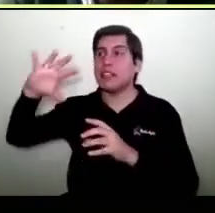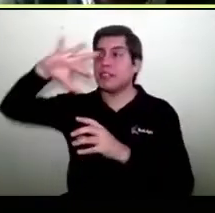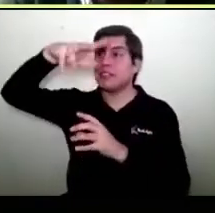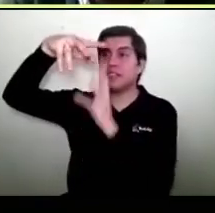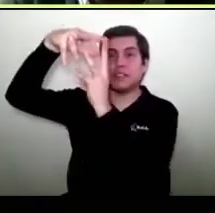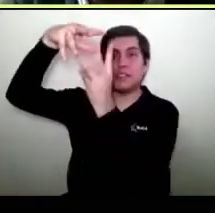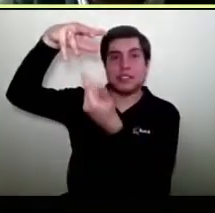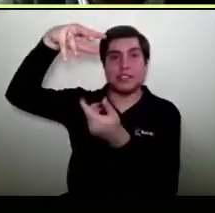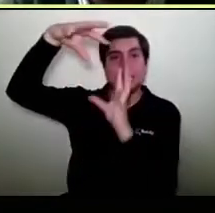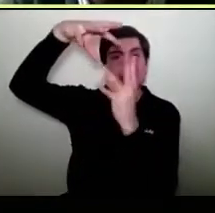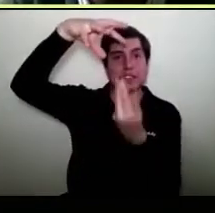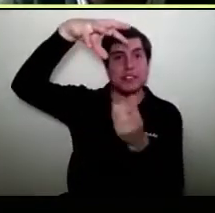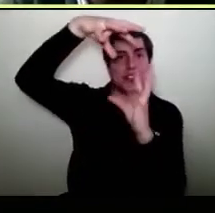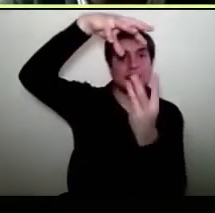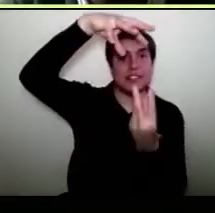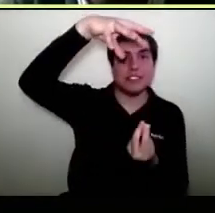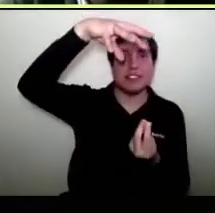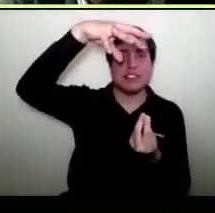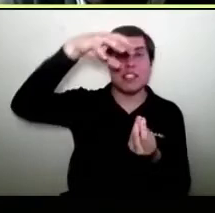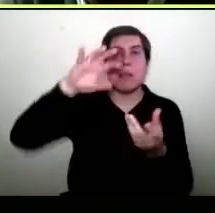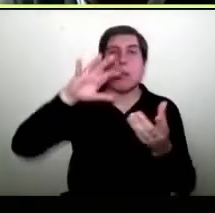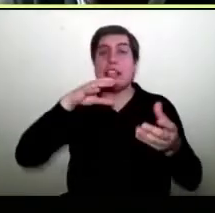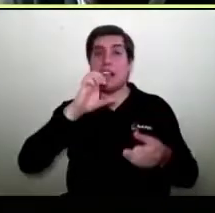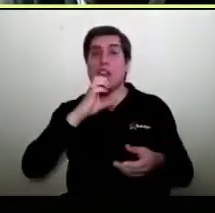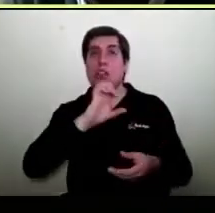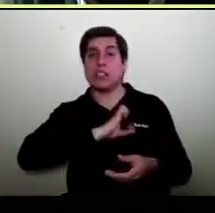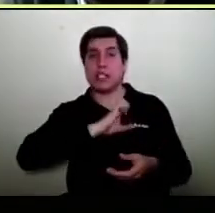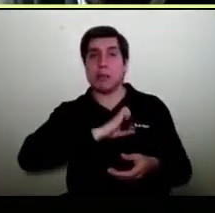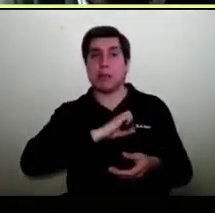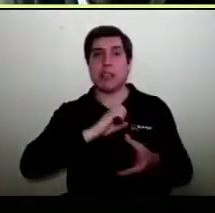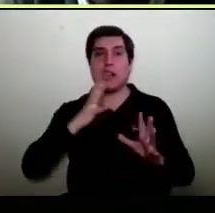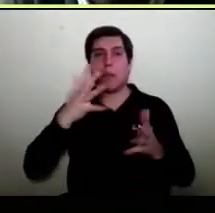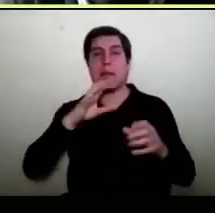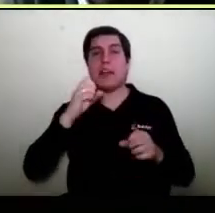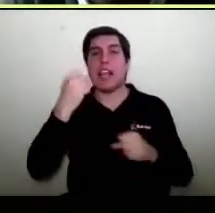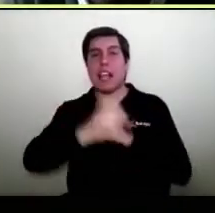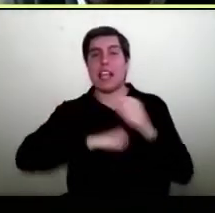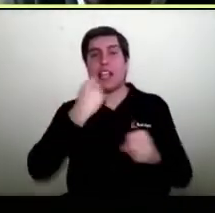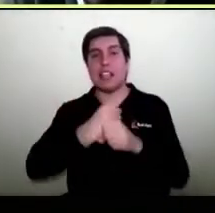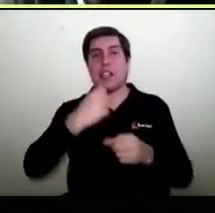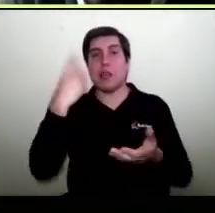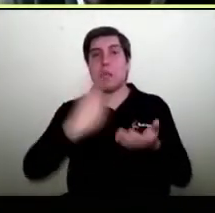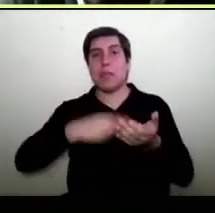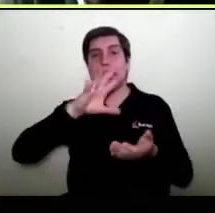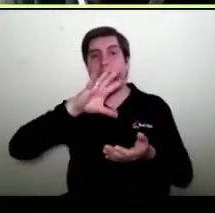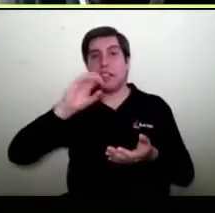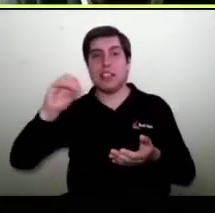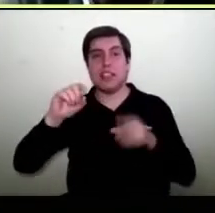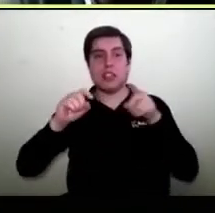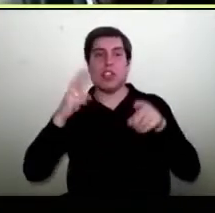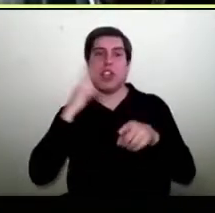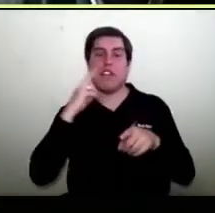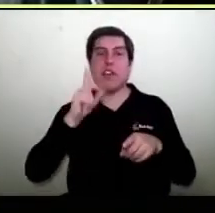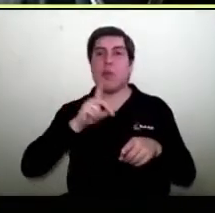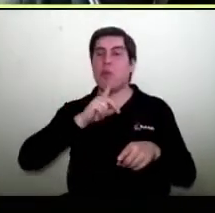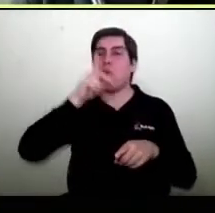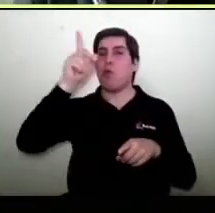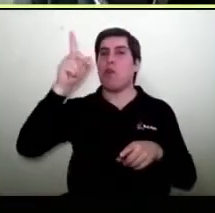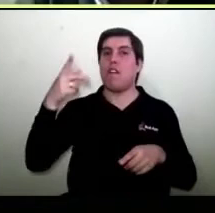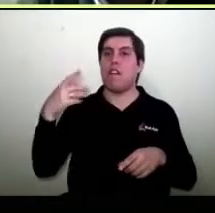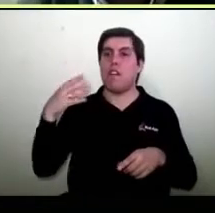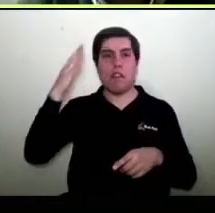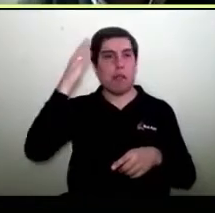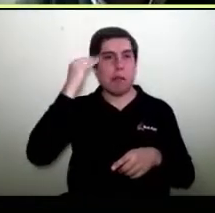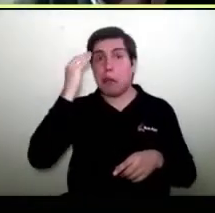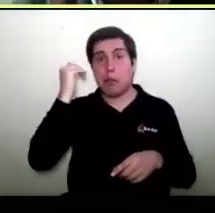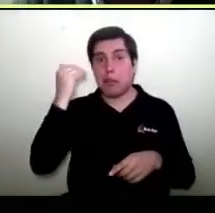los españoles por ahí por el 1500, hay parras muy, muy centenarias que permiten un tremendo vino. Y eso no se sabía, pero hoy día en